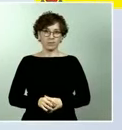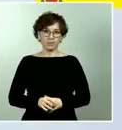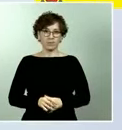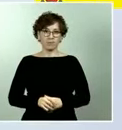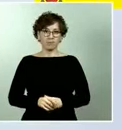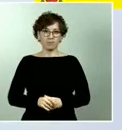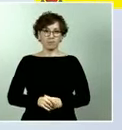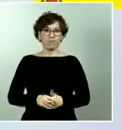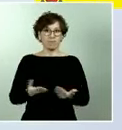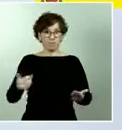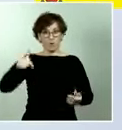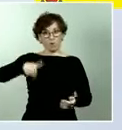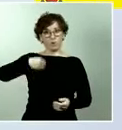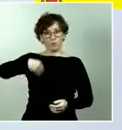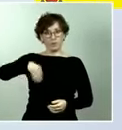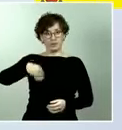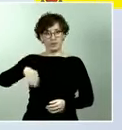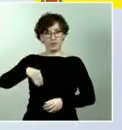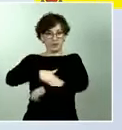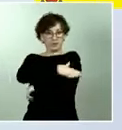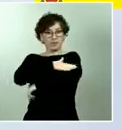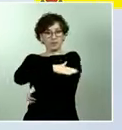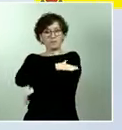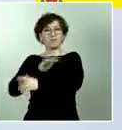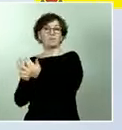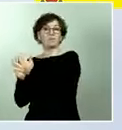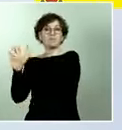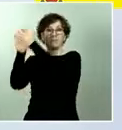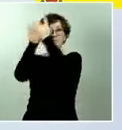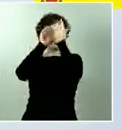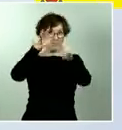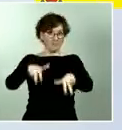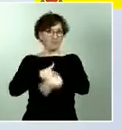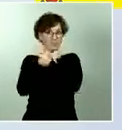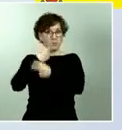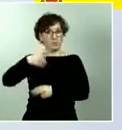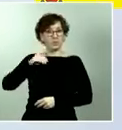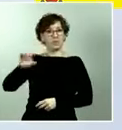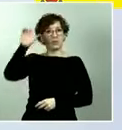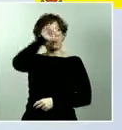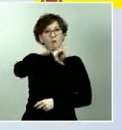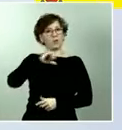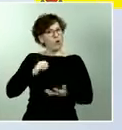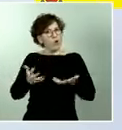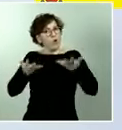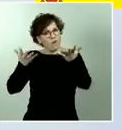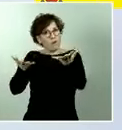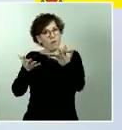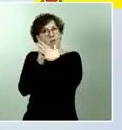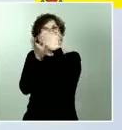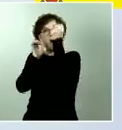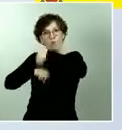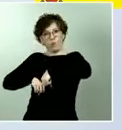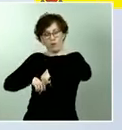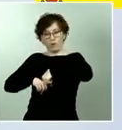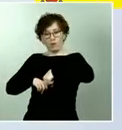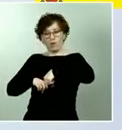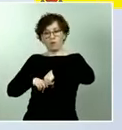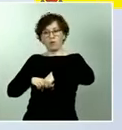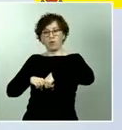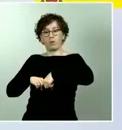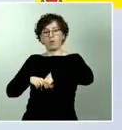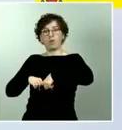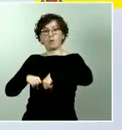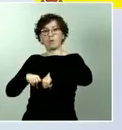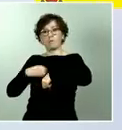ofrecido también un acuerdo interinstitucional entre el Gobierno de España y las comunidades autónomas como parte